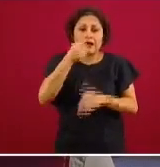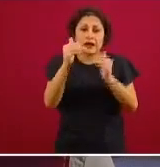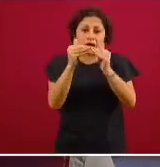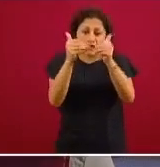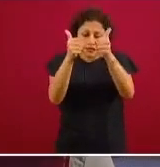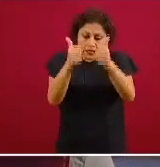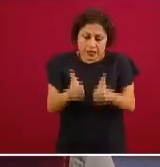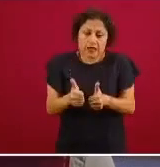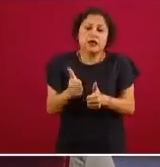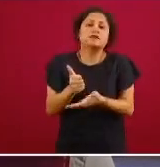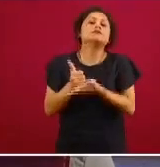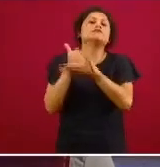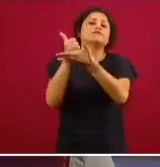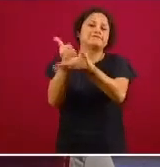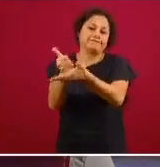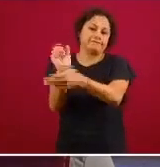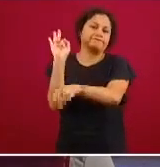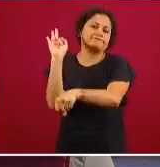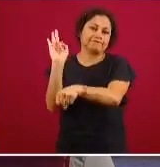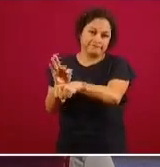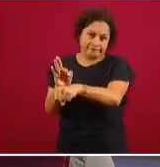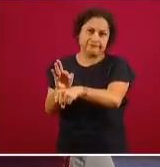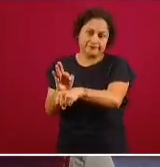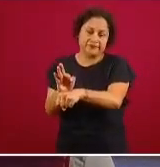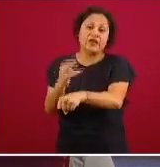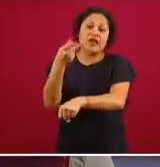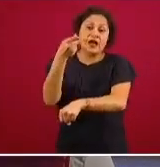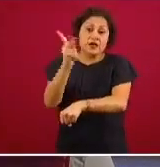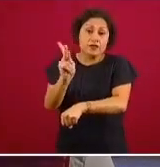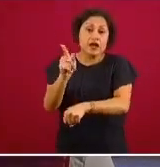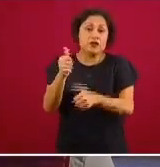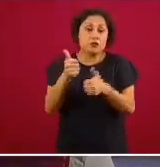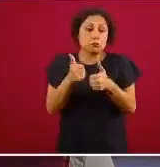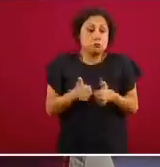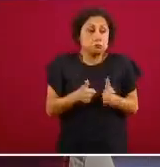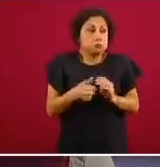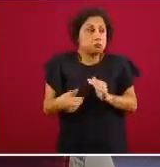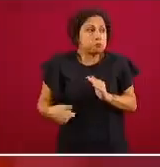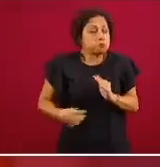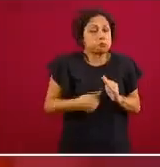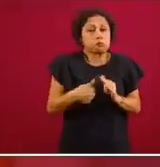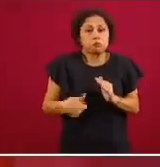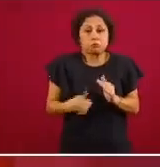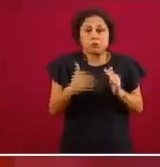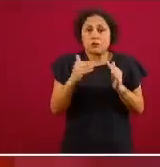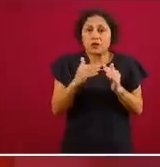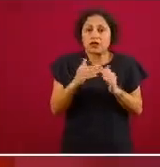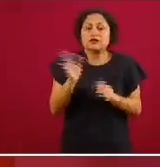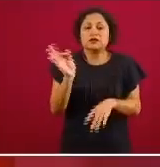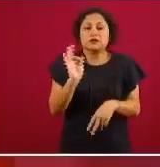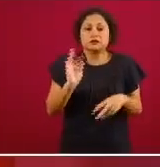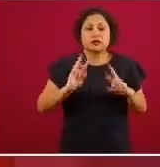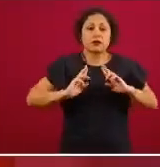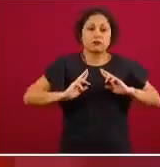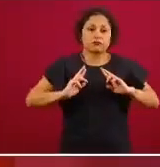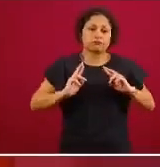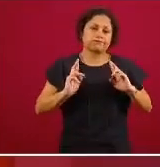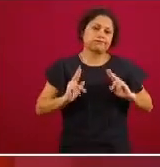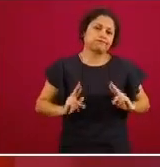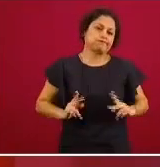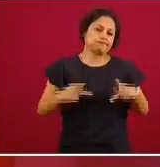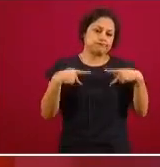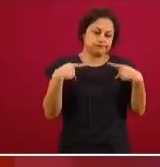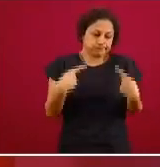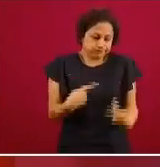en una situación de soledad en una incomunicación y esto afecta mucho el ánimo